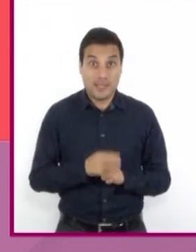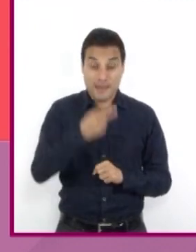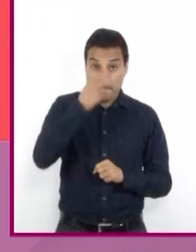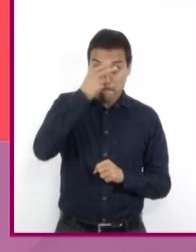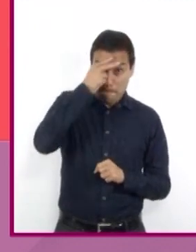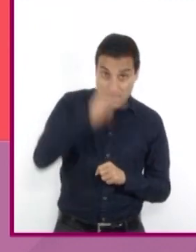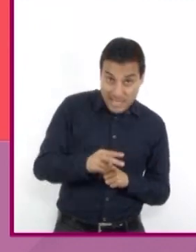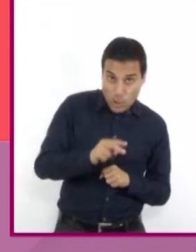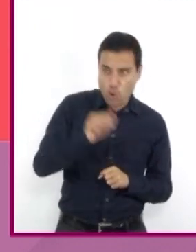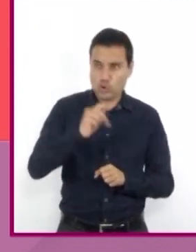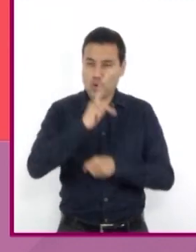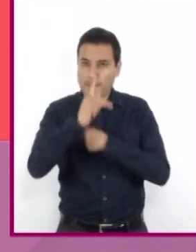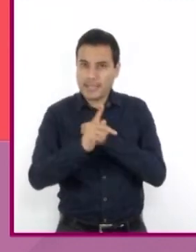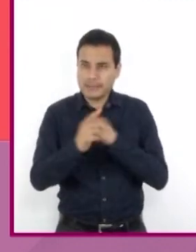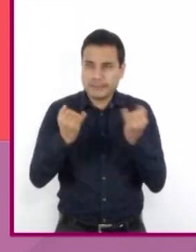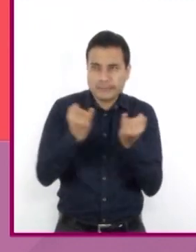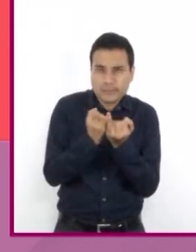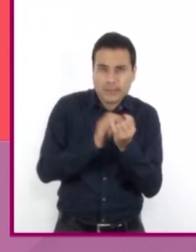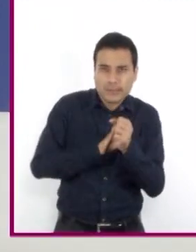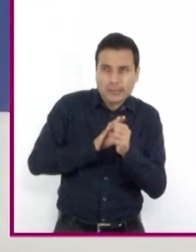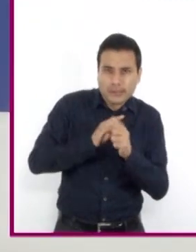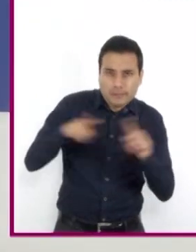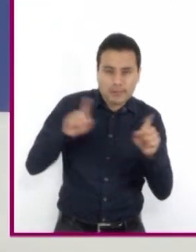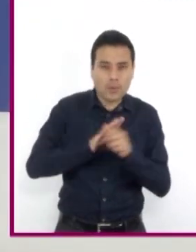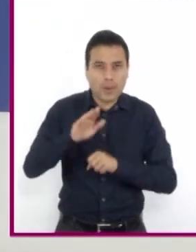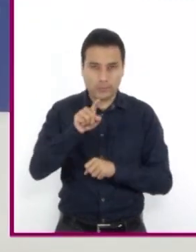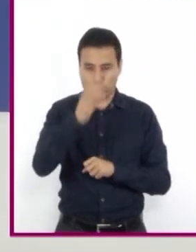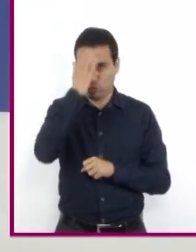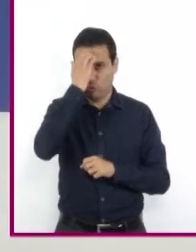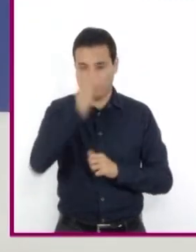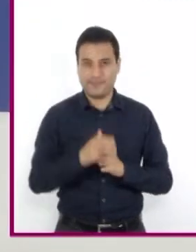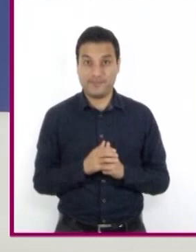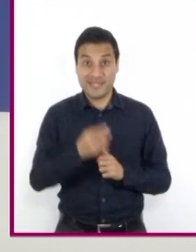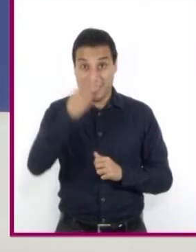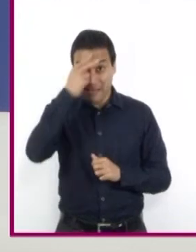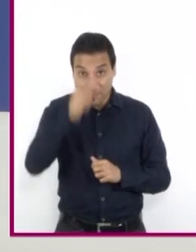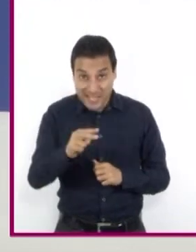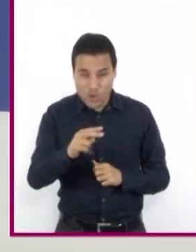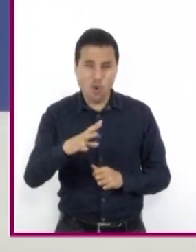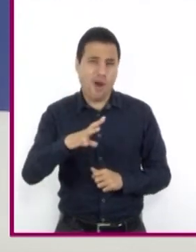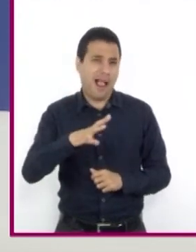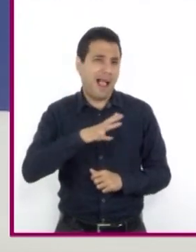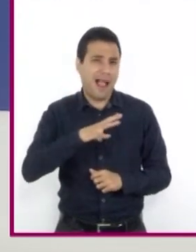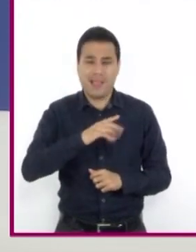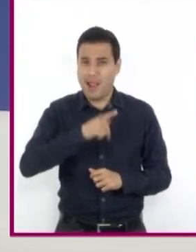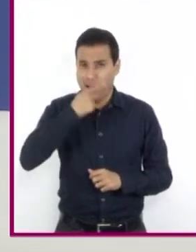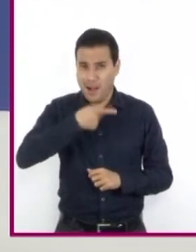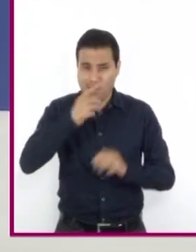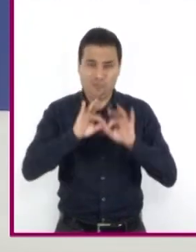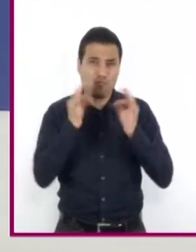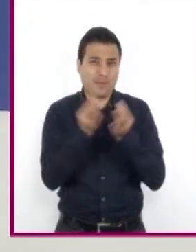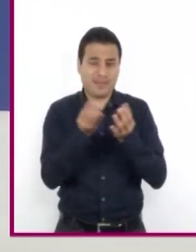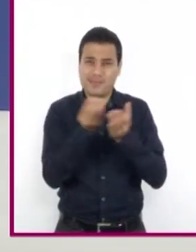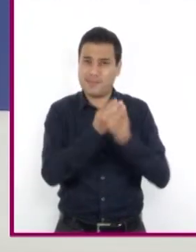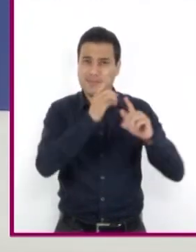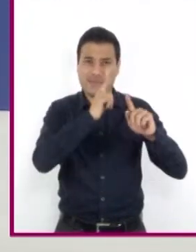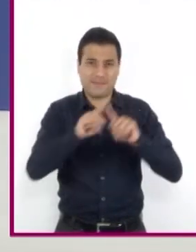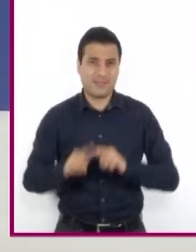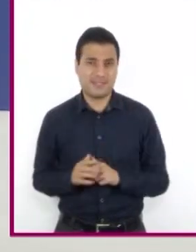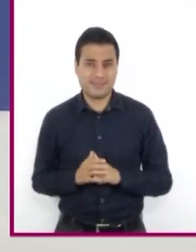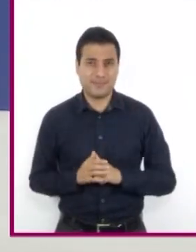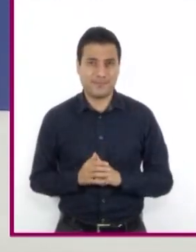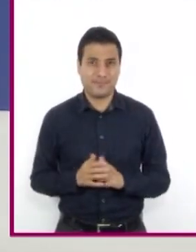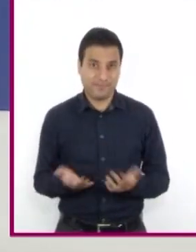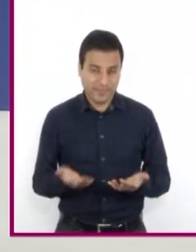diferencias en expresiones. Nuestro país es diverso, igual que nuestro idioma. Los múltiples